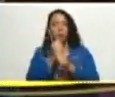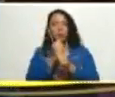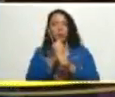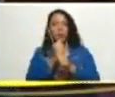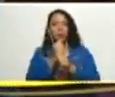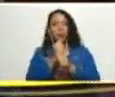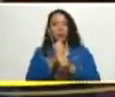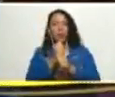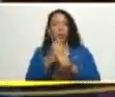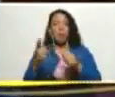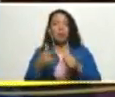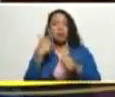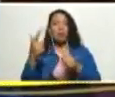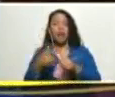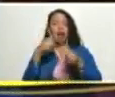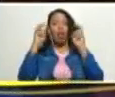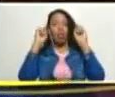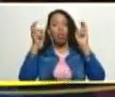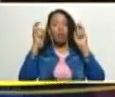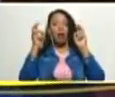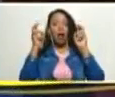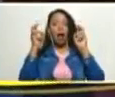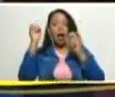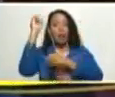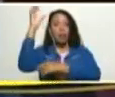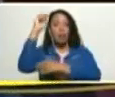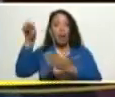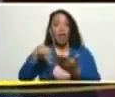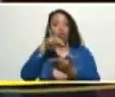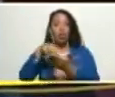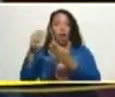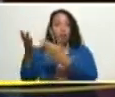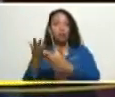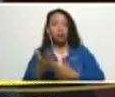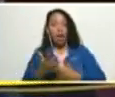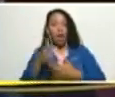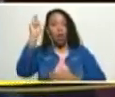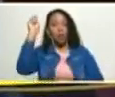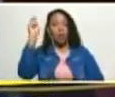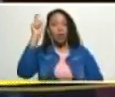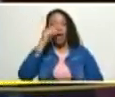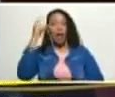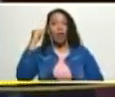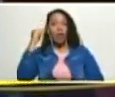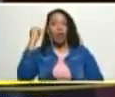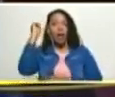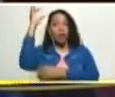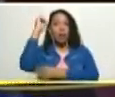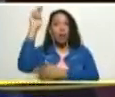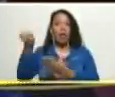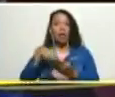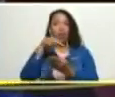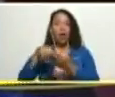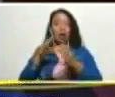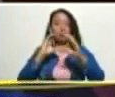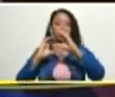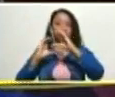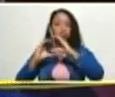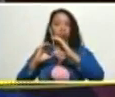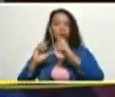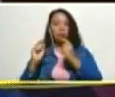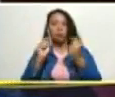prioridades la relación con la asamblea nacional recibir a los diputados y diputadas de la asamblea nacional conversar